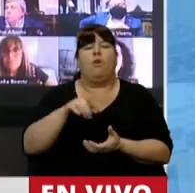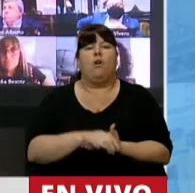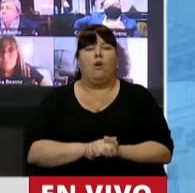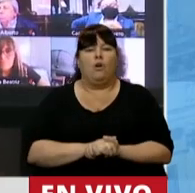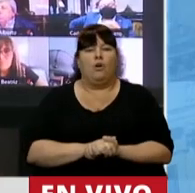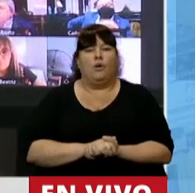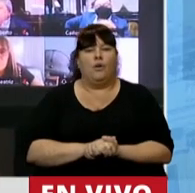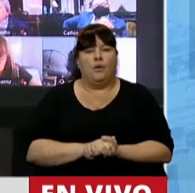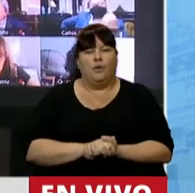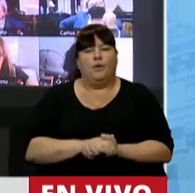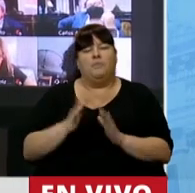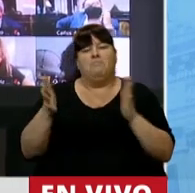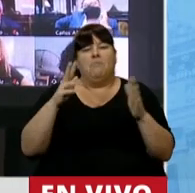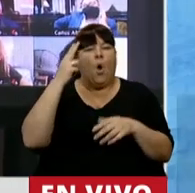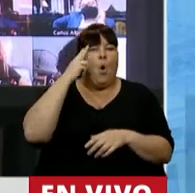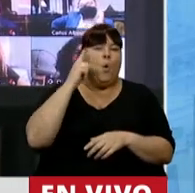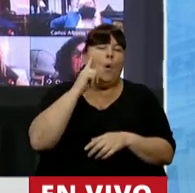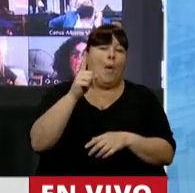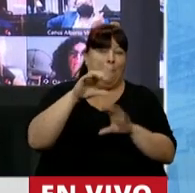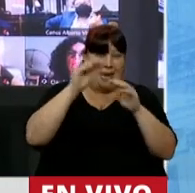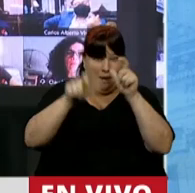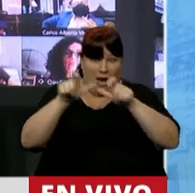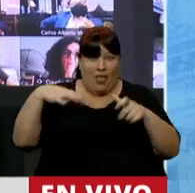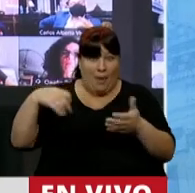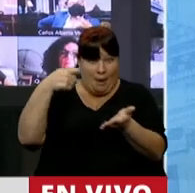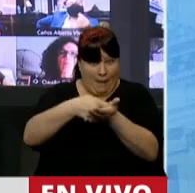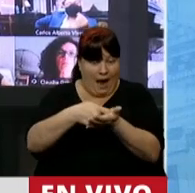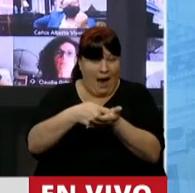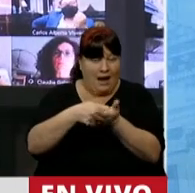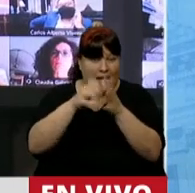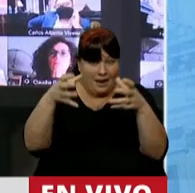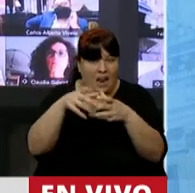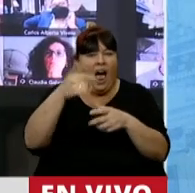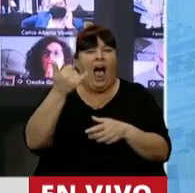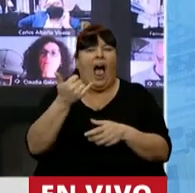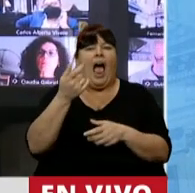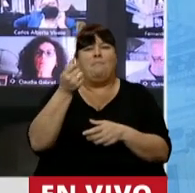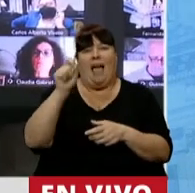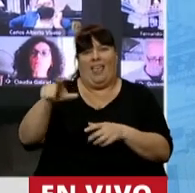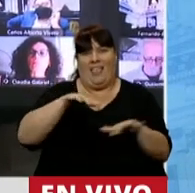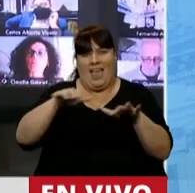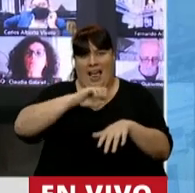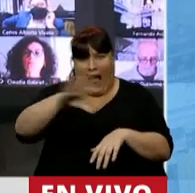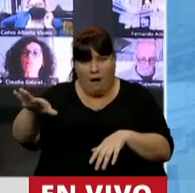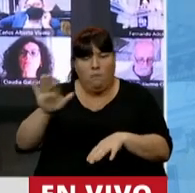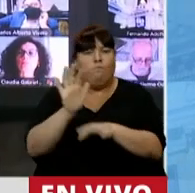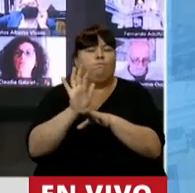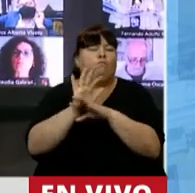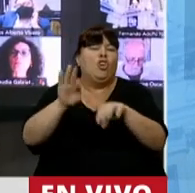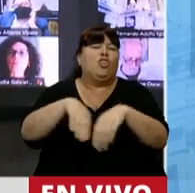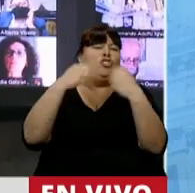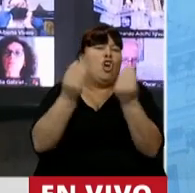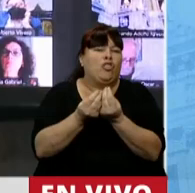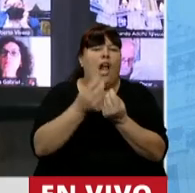que entre los 9.000 alcanzables tienen activos rurales representan en